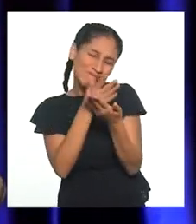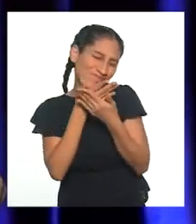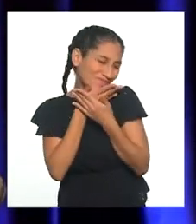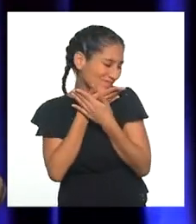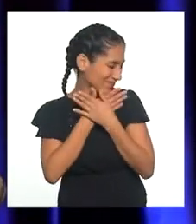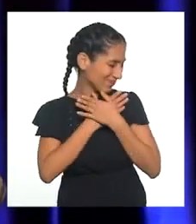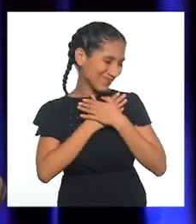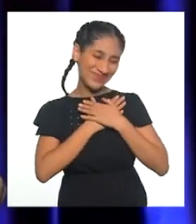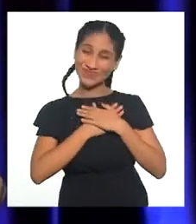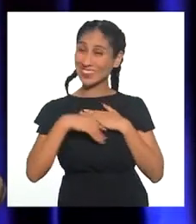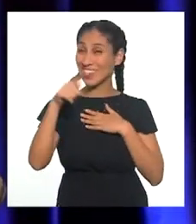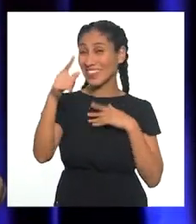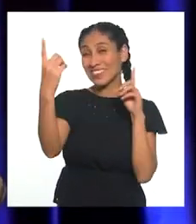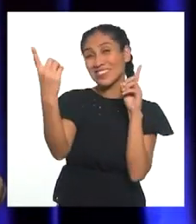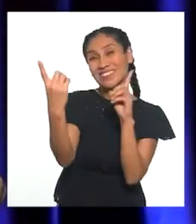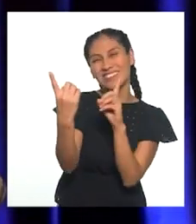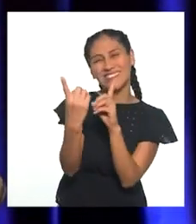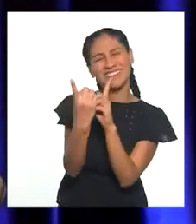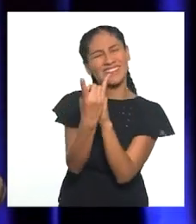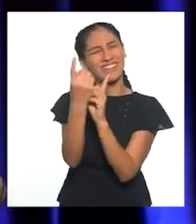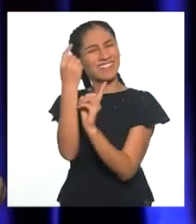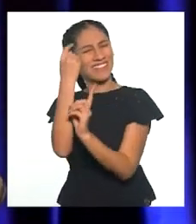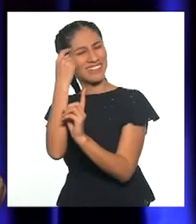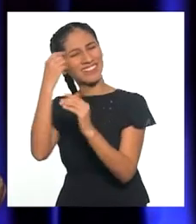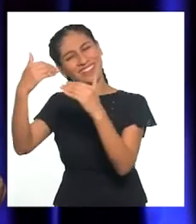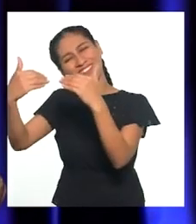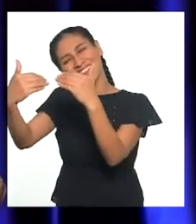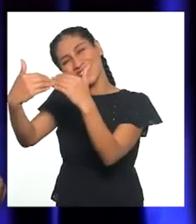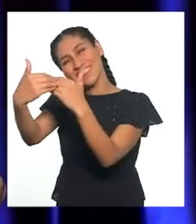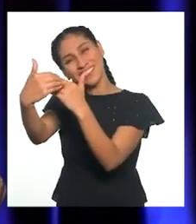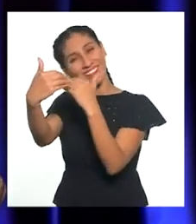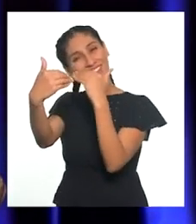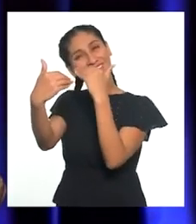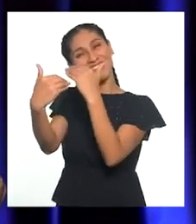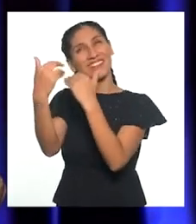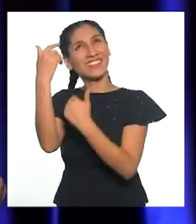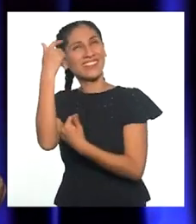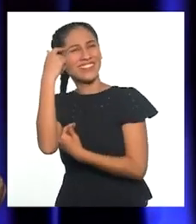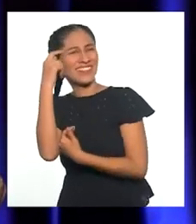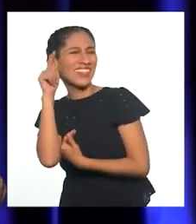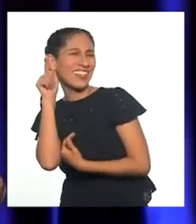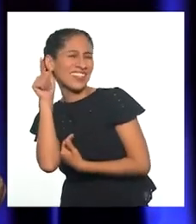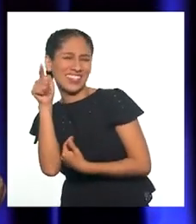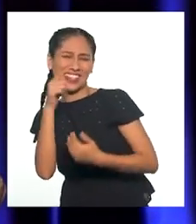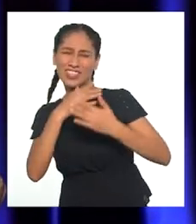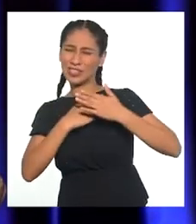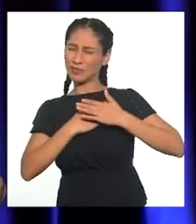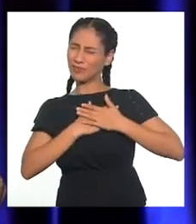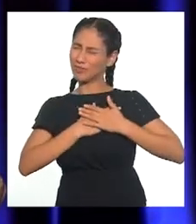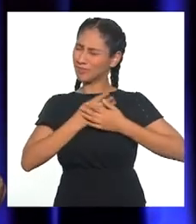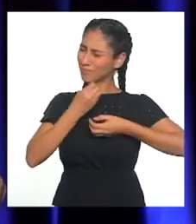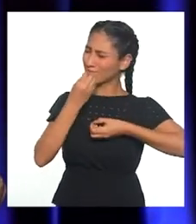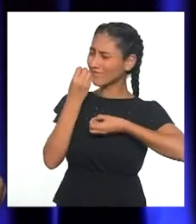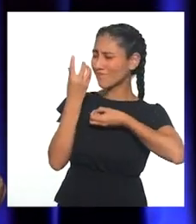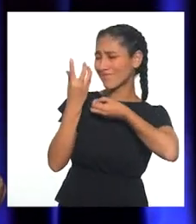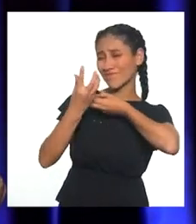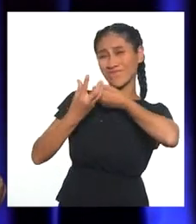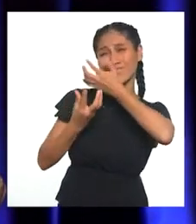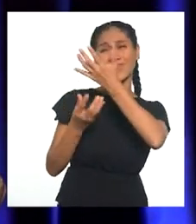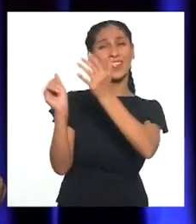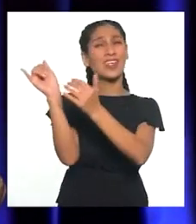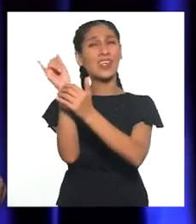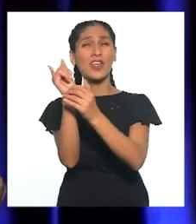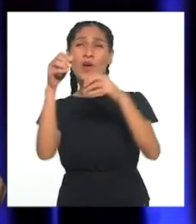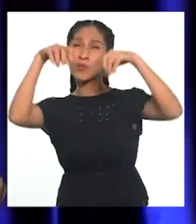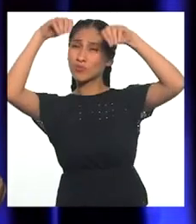abre como una flor cuando pienso. Entre ti y el horizonte, mi palabra está primitiva, como la lluvia